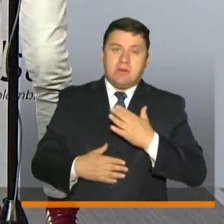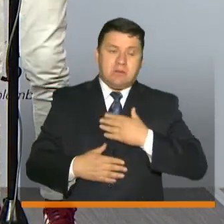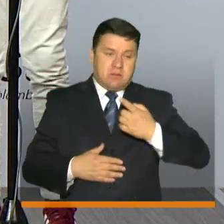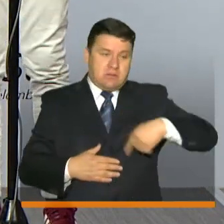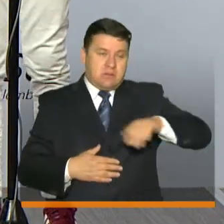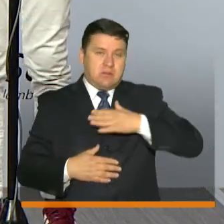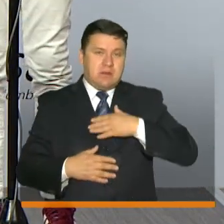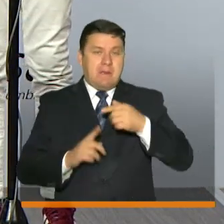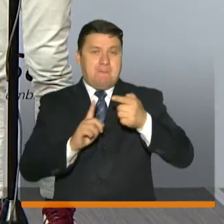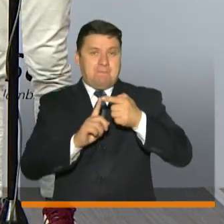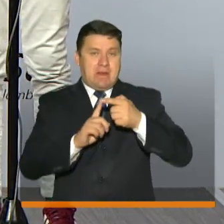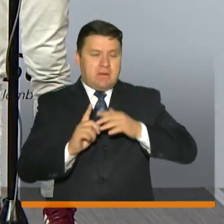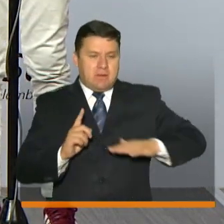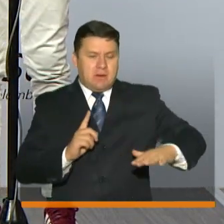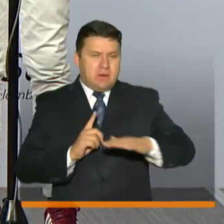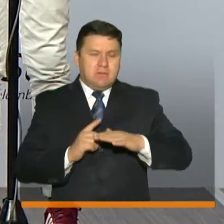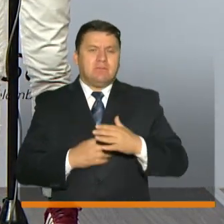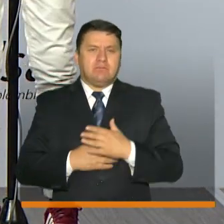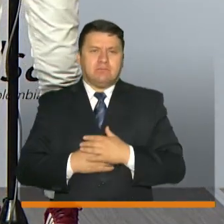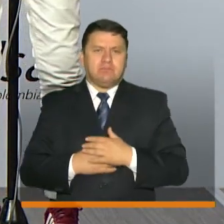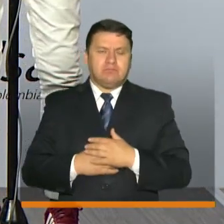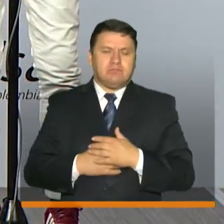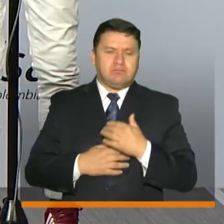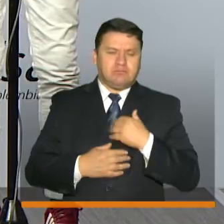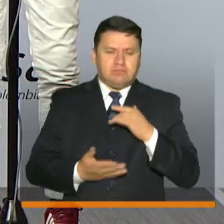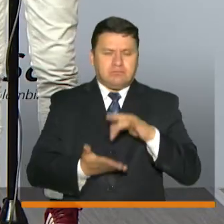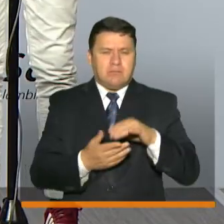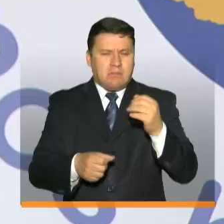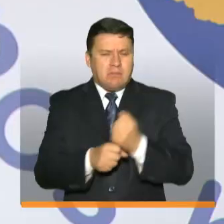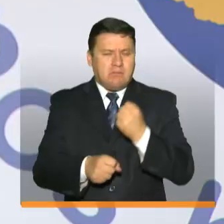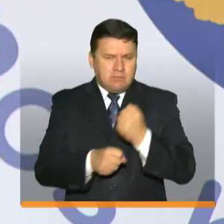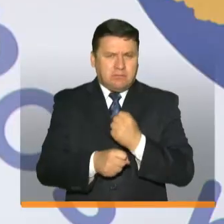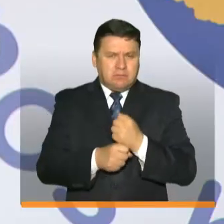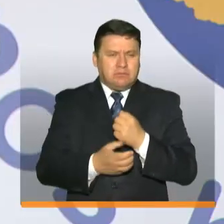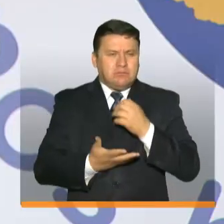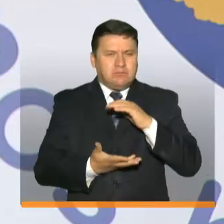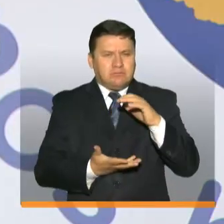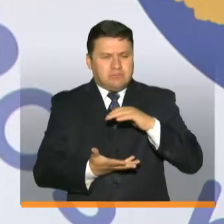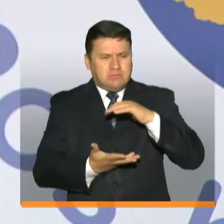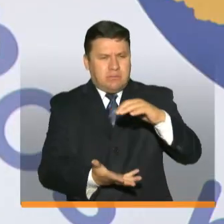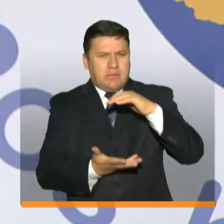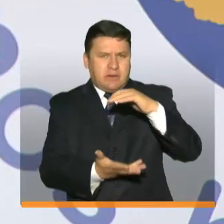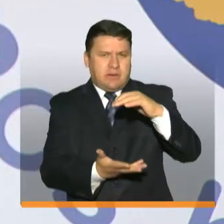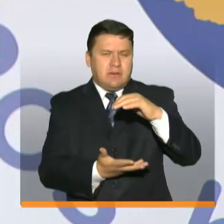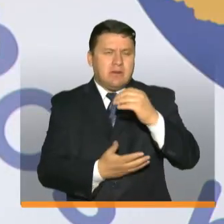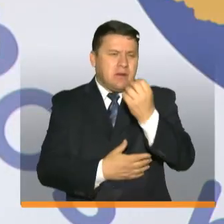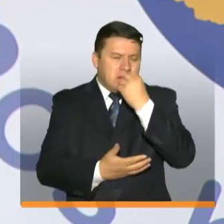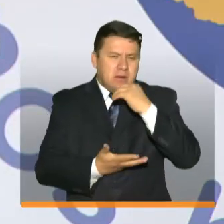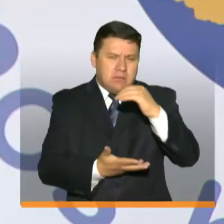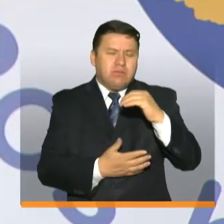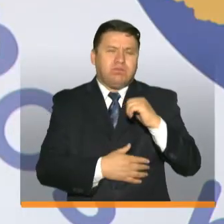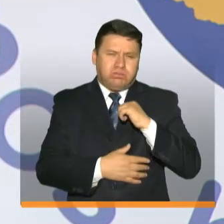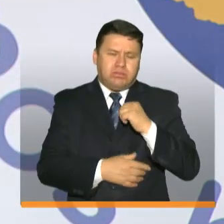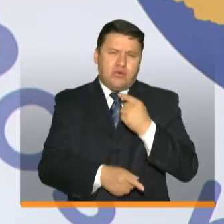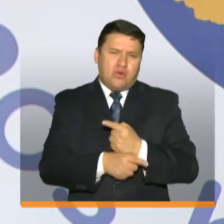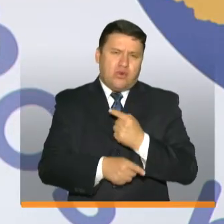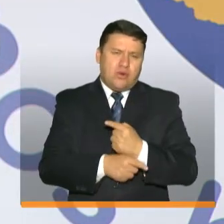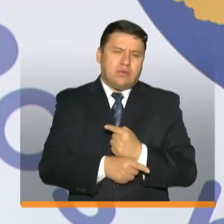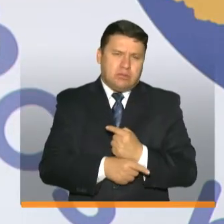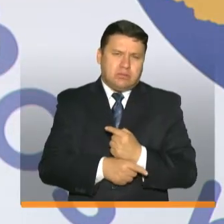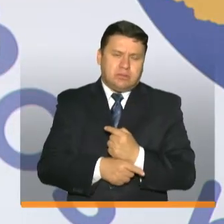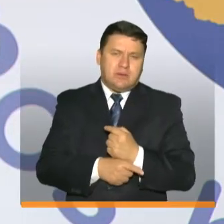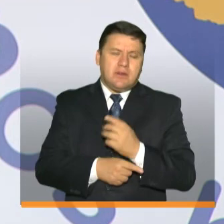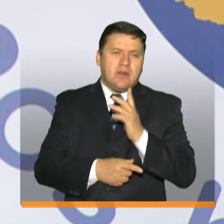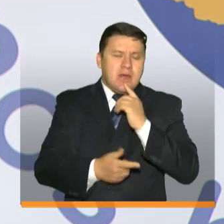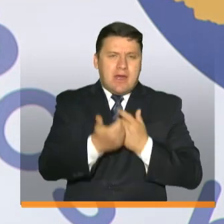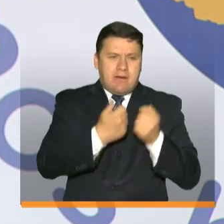de los primeros territorios que estuvimos trabajando en la entrega de los alimentos fue justamente el